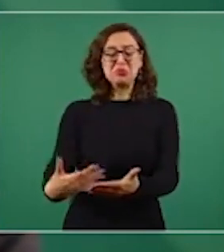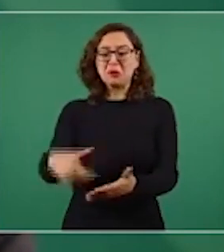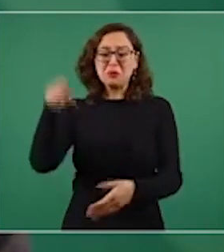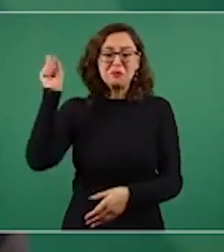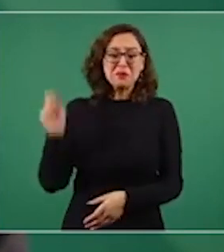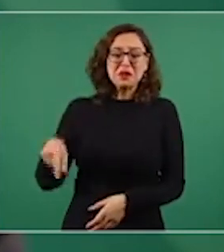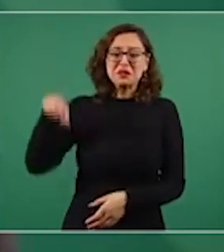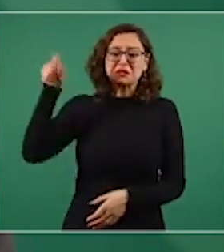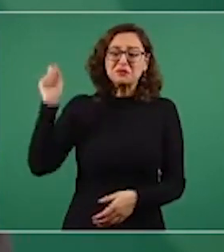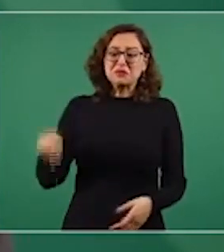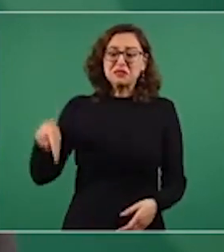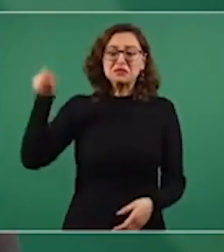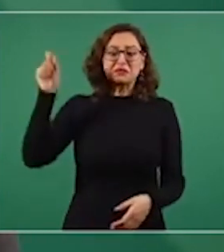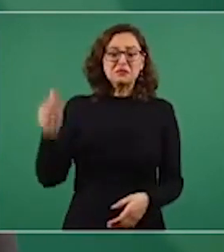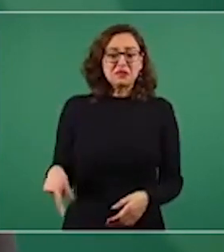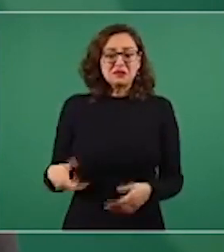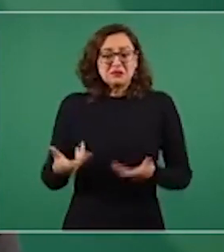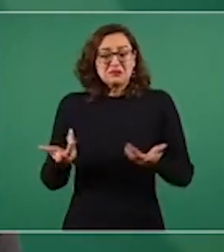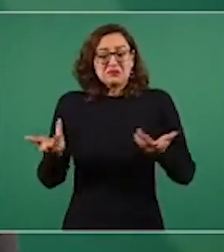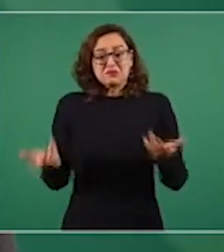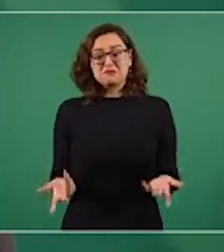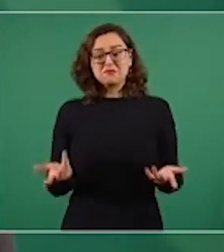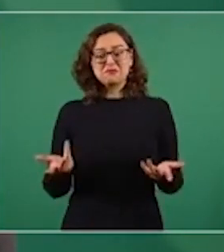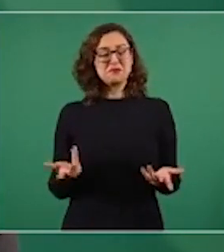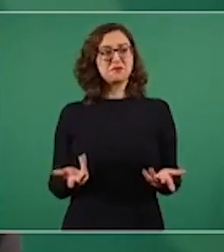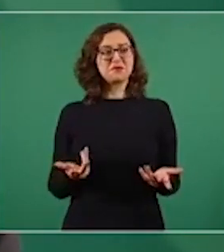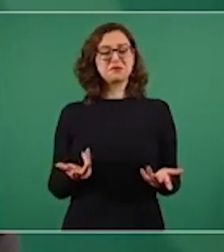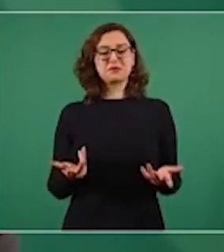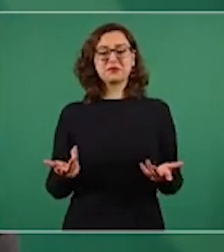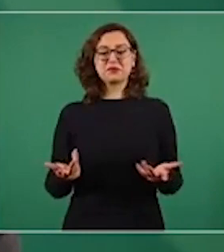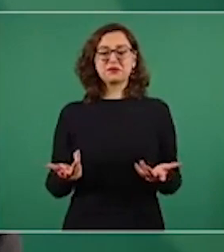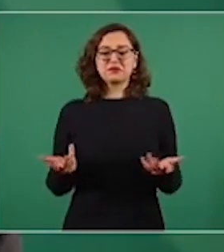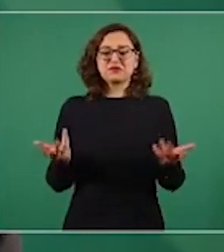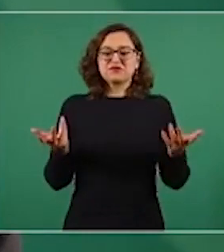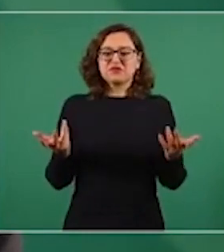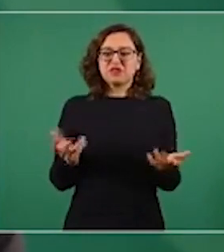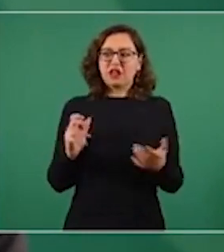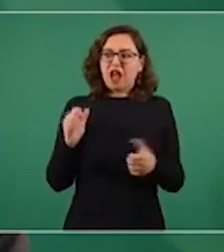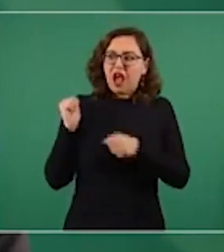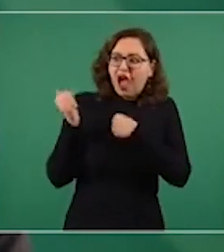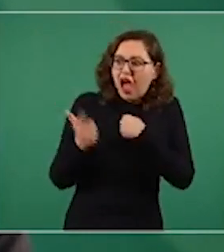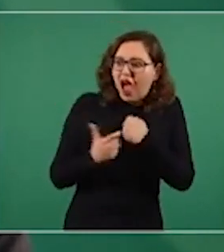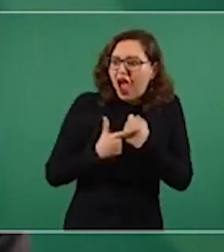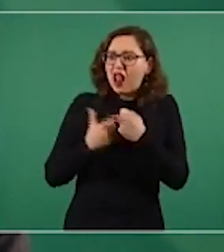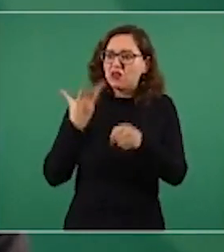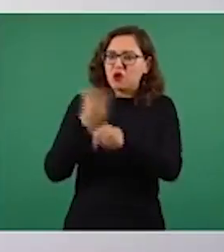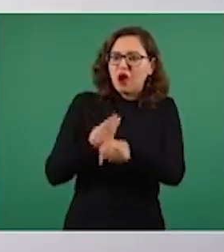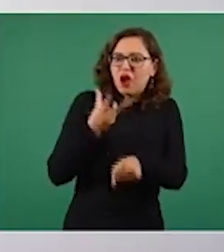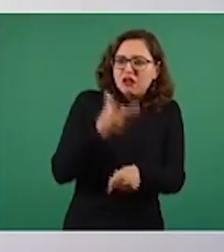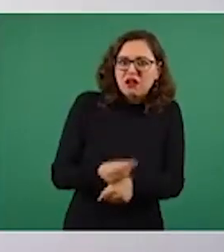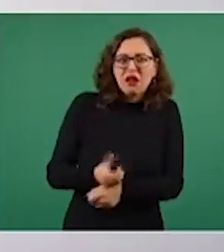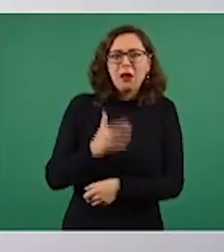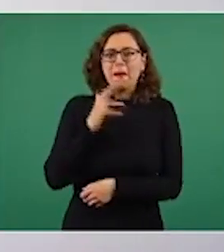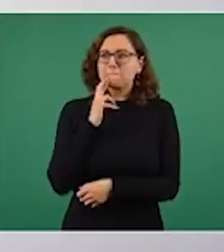no haya ninguna mejora, sobre todo